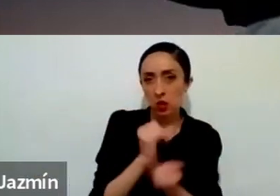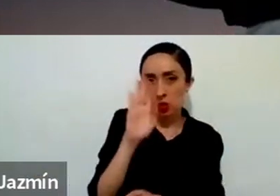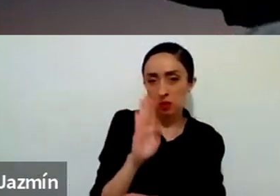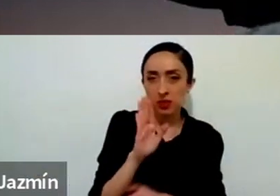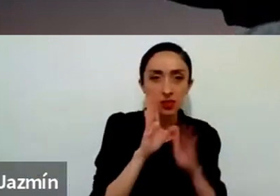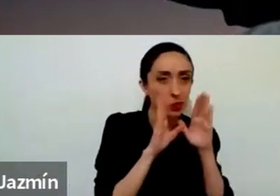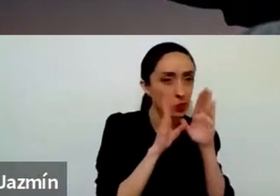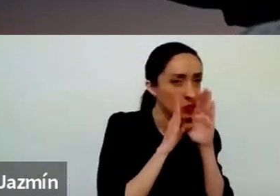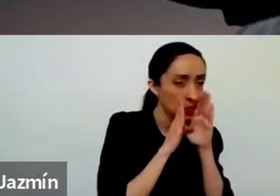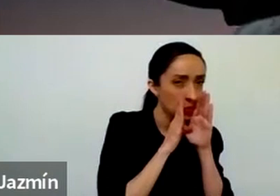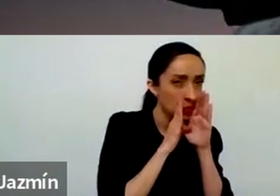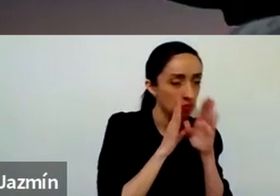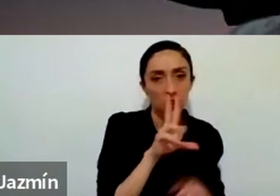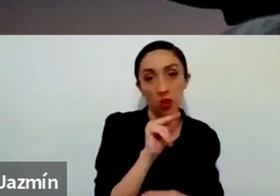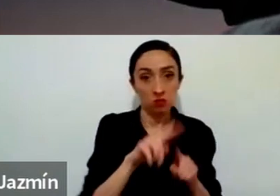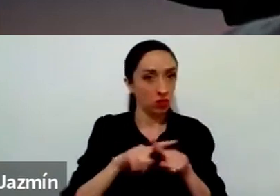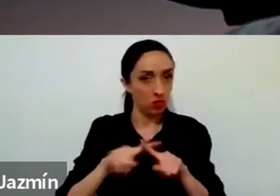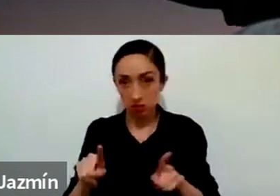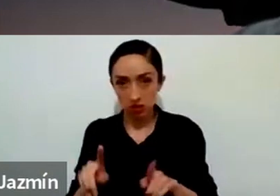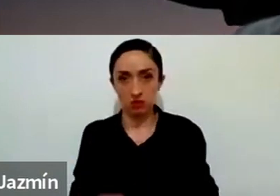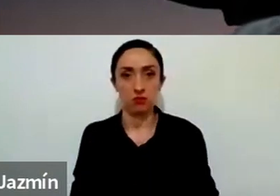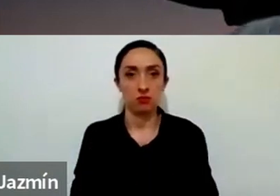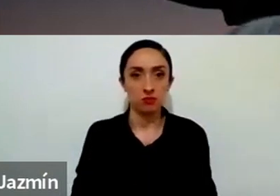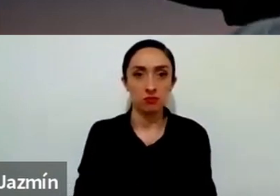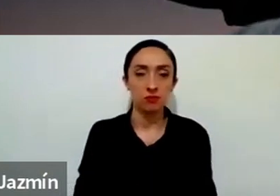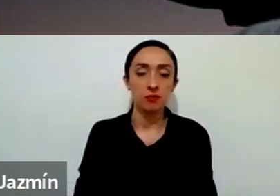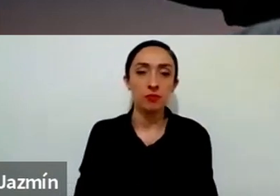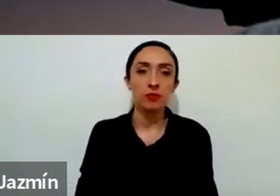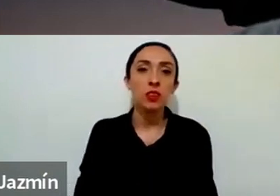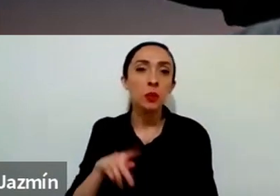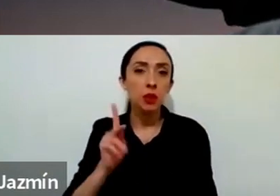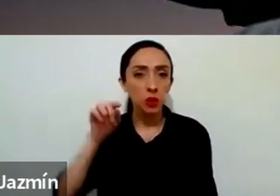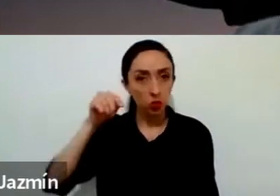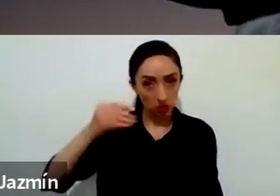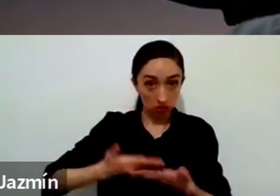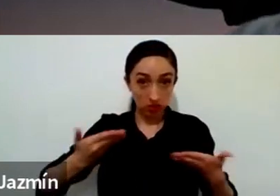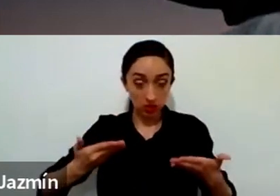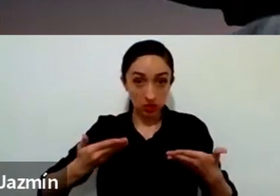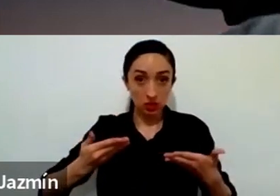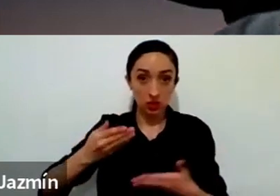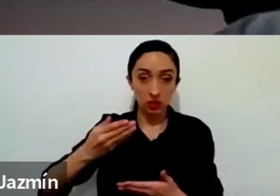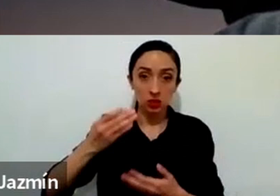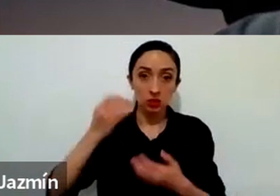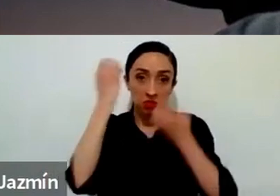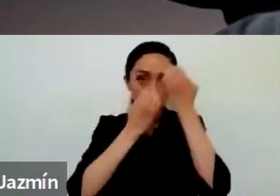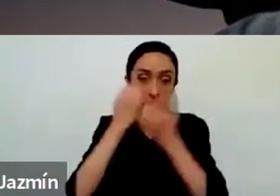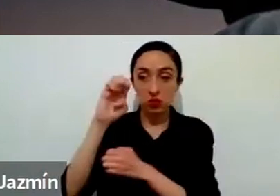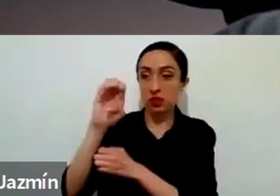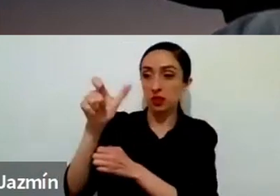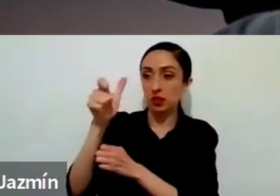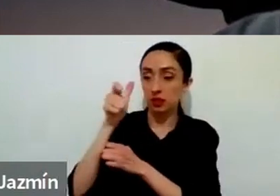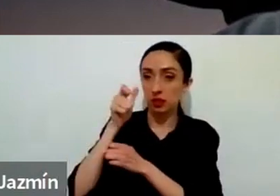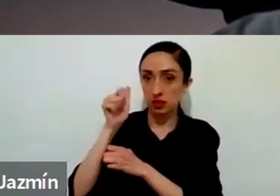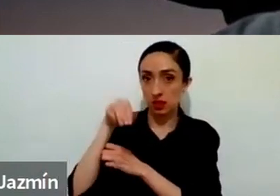ignaciano, ¿verdad? Pueden surgir áreas que debemos presentar ante el